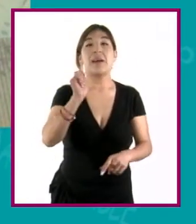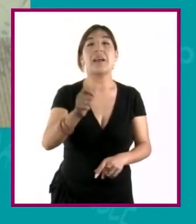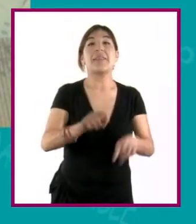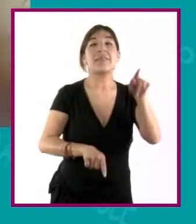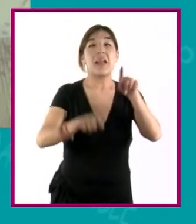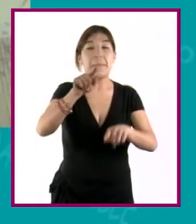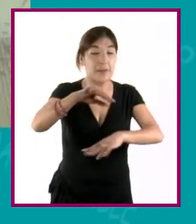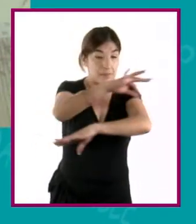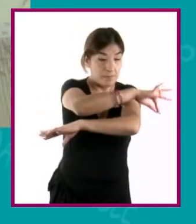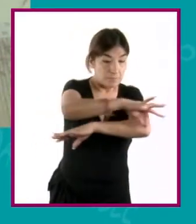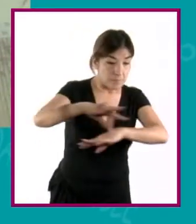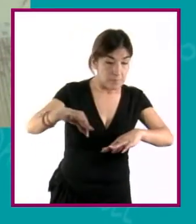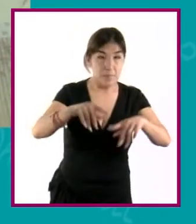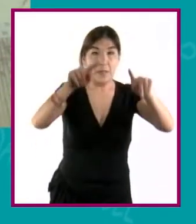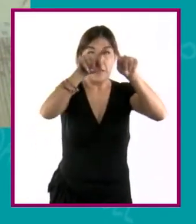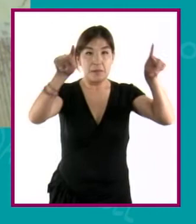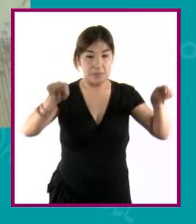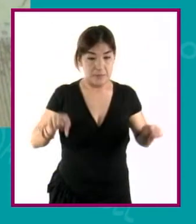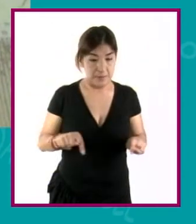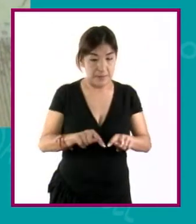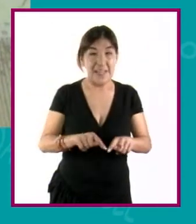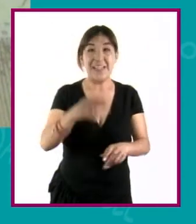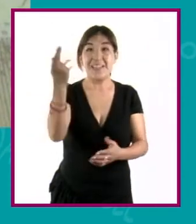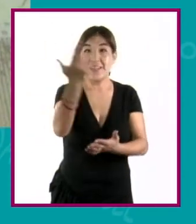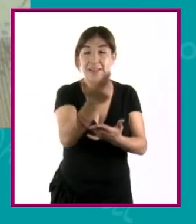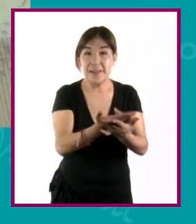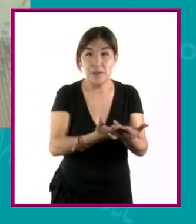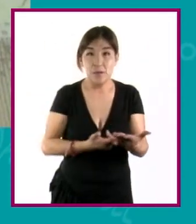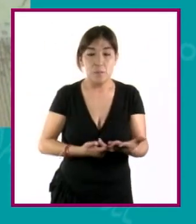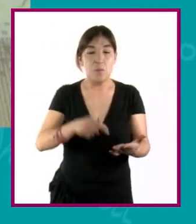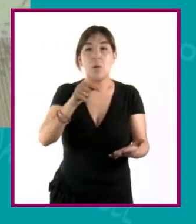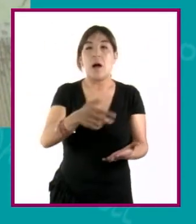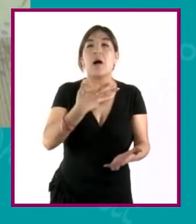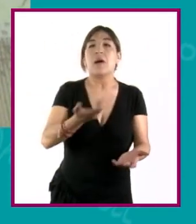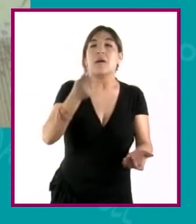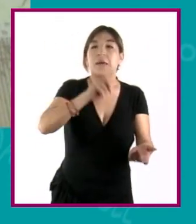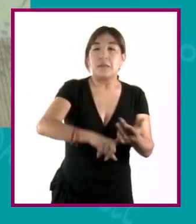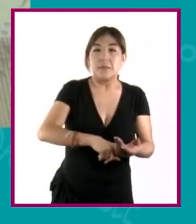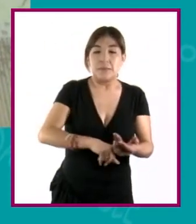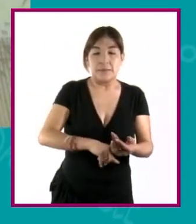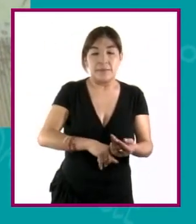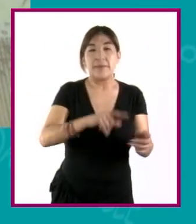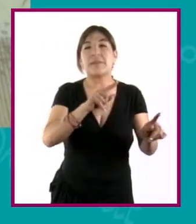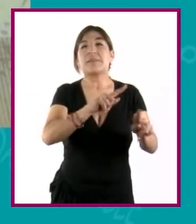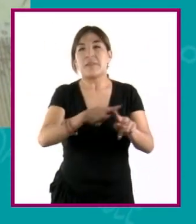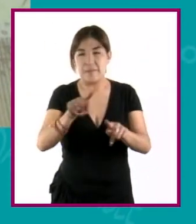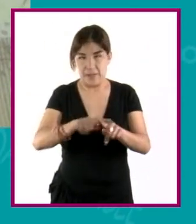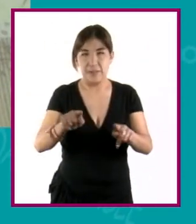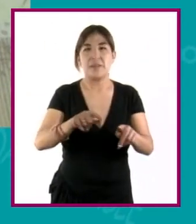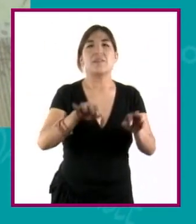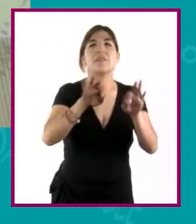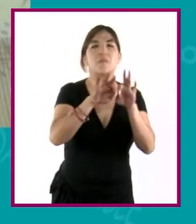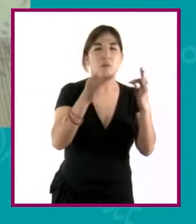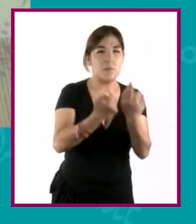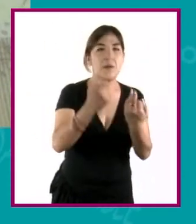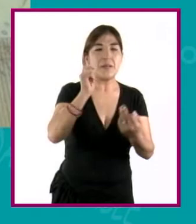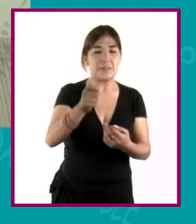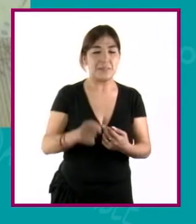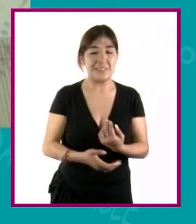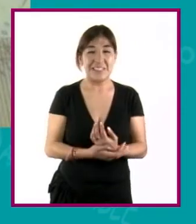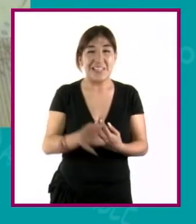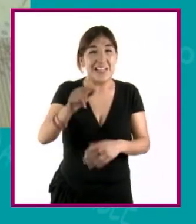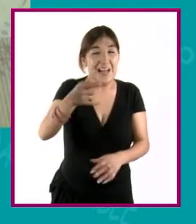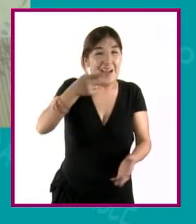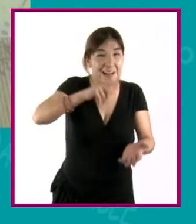dependiendo de las dimensiones del dibujo, puede tener diferentes tipos de escalas que pueden ser desde las muy